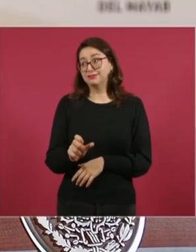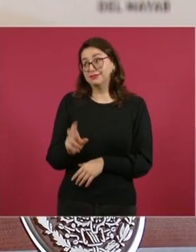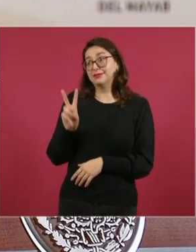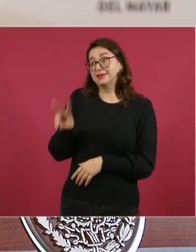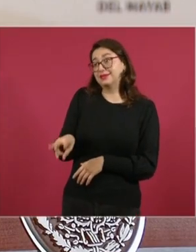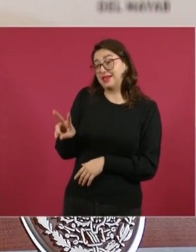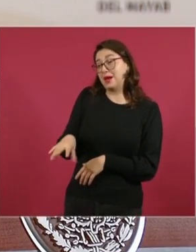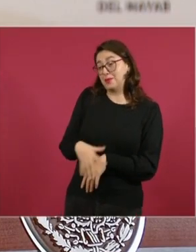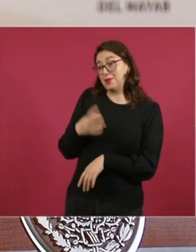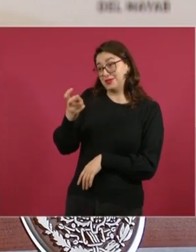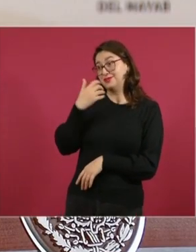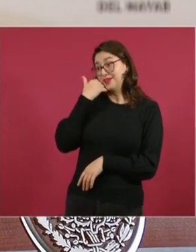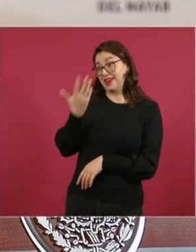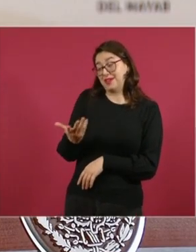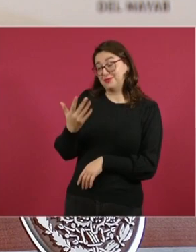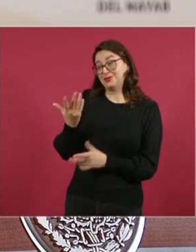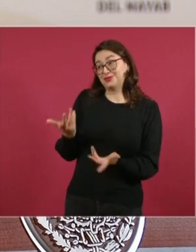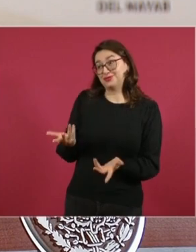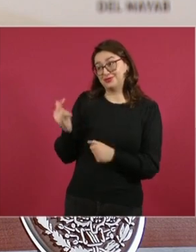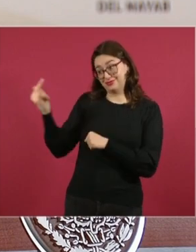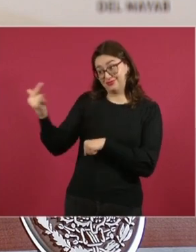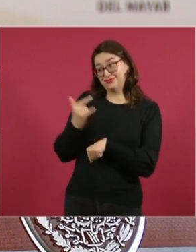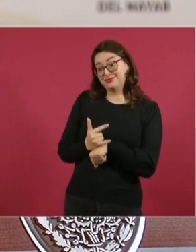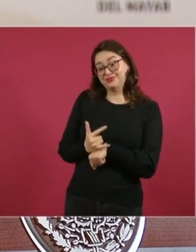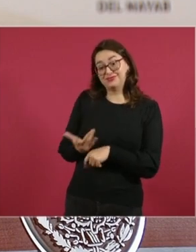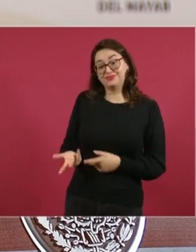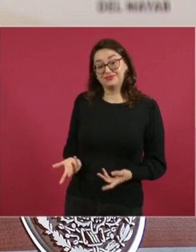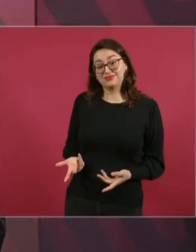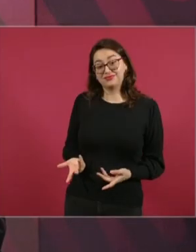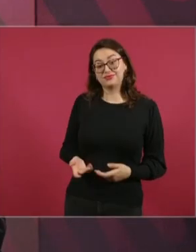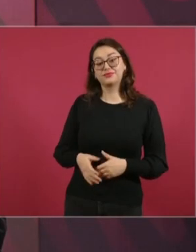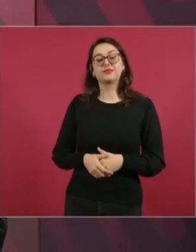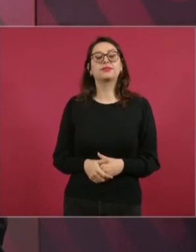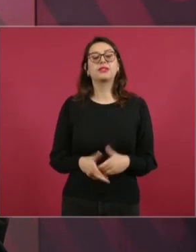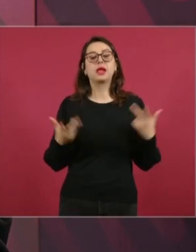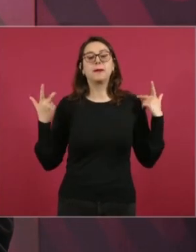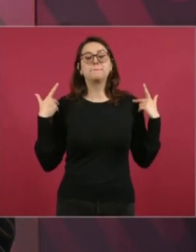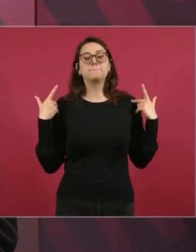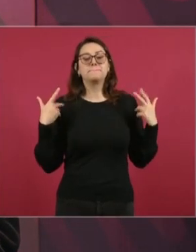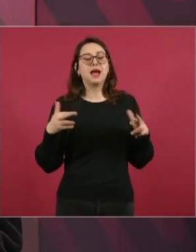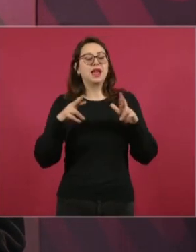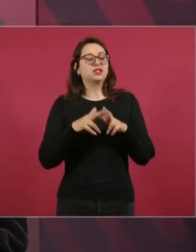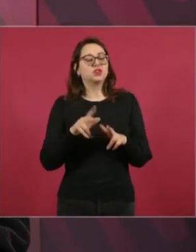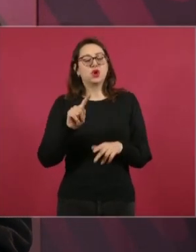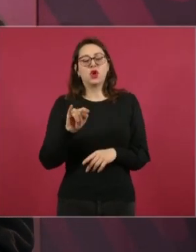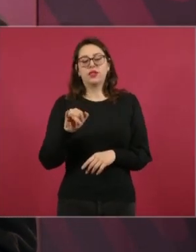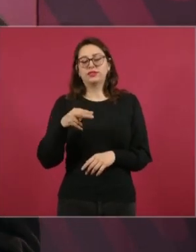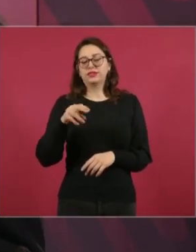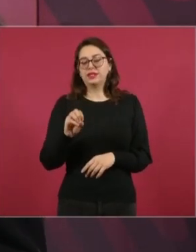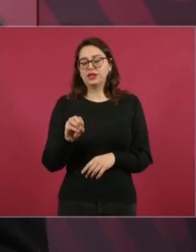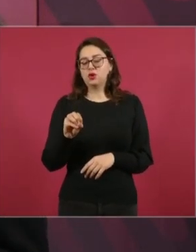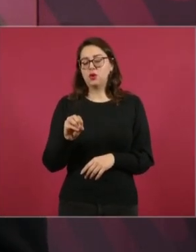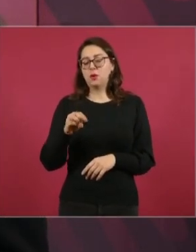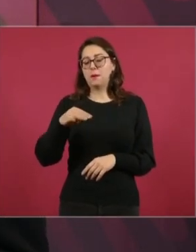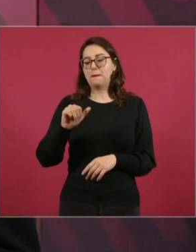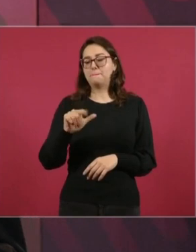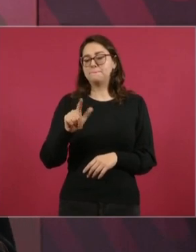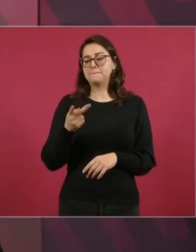Como dirían el maestro Trino Malpica, periodista finado